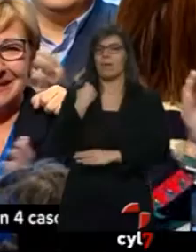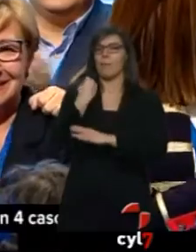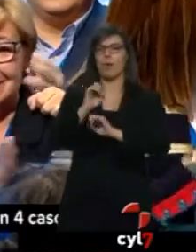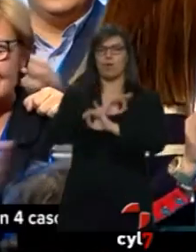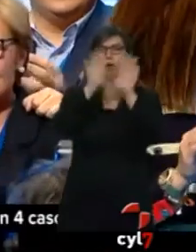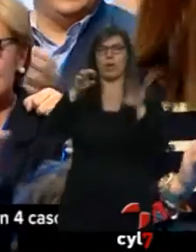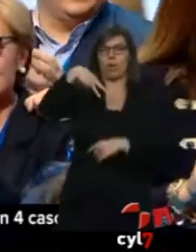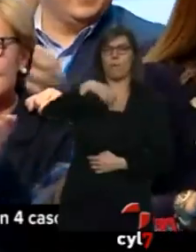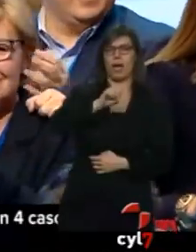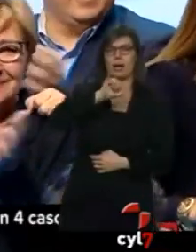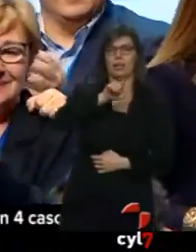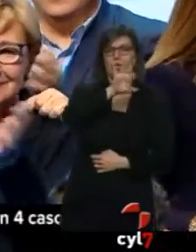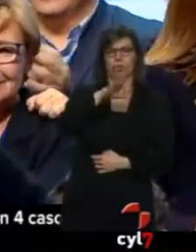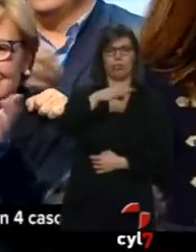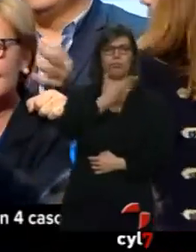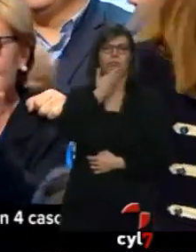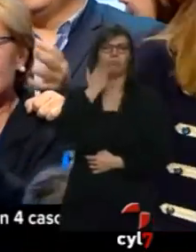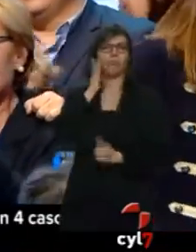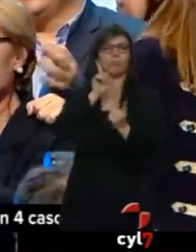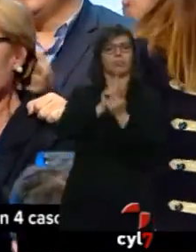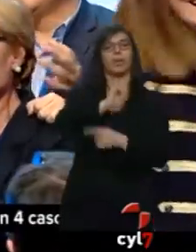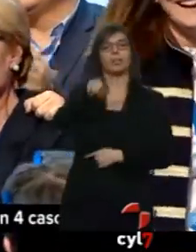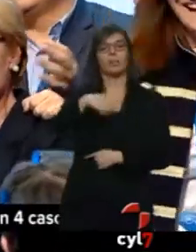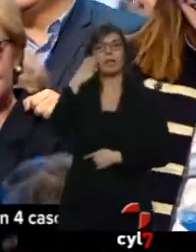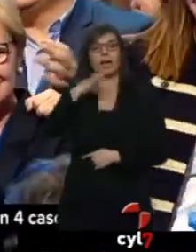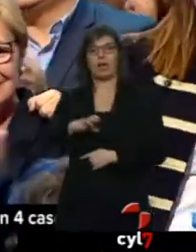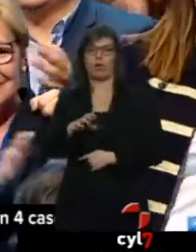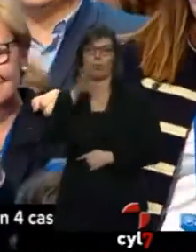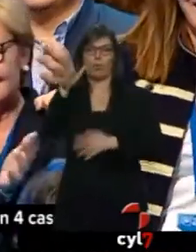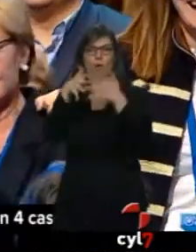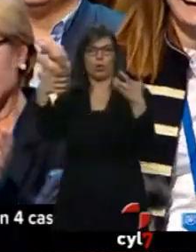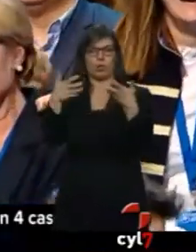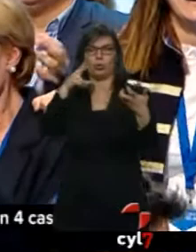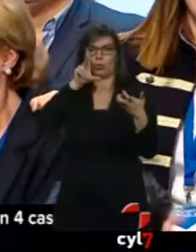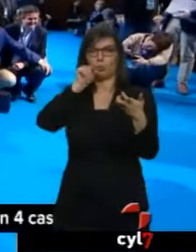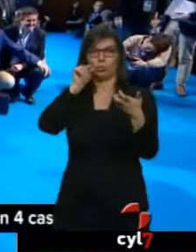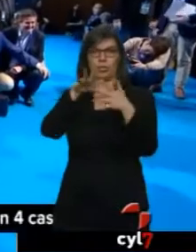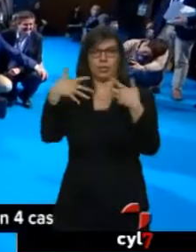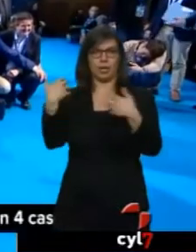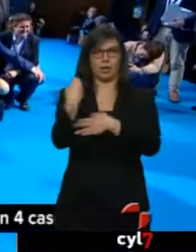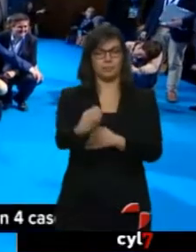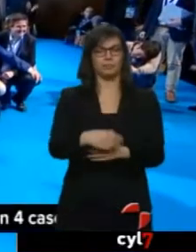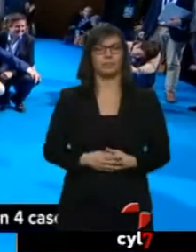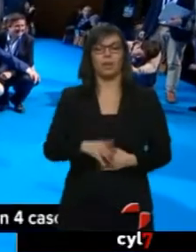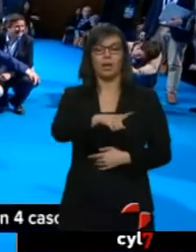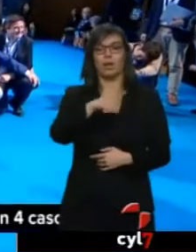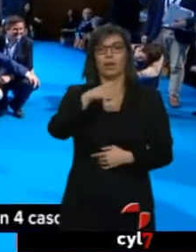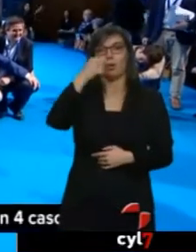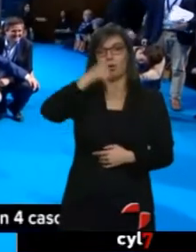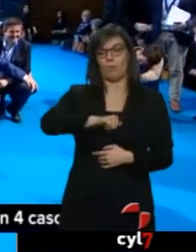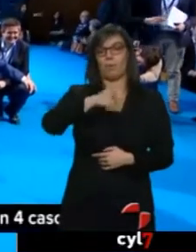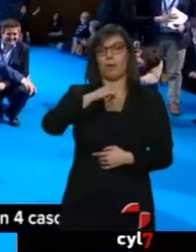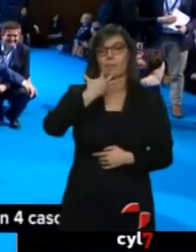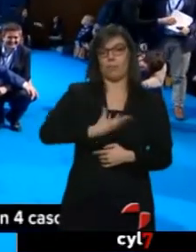persona... ...y de Mariano Rajoy a través de su cuenta de Twitter. Pedro Antonio Sánchez asegura que tiene la conciencia tranquila y llama a